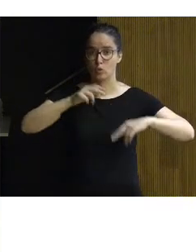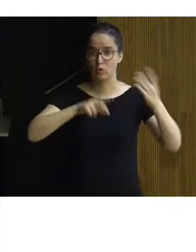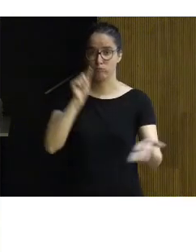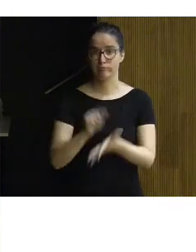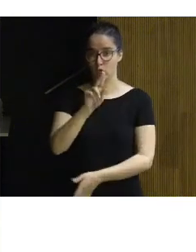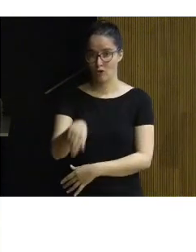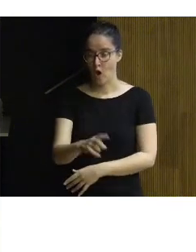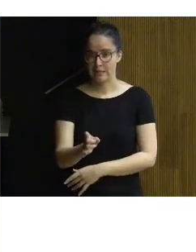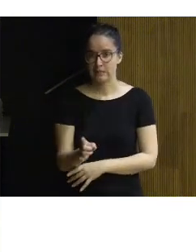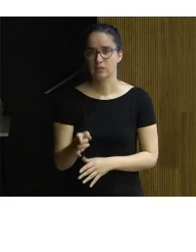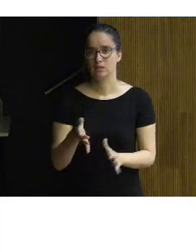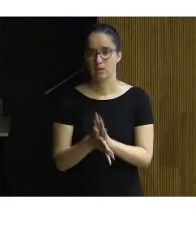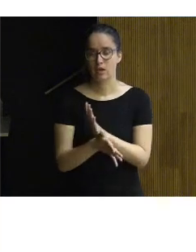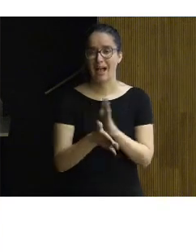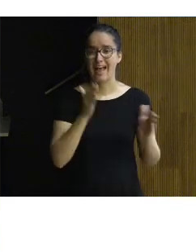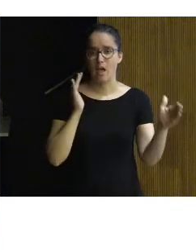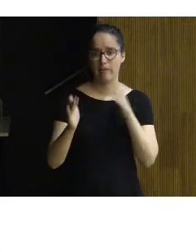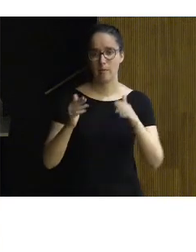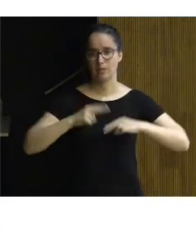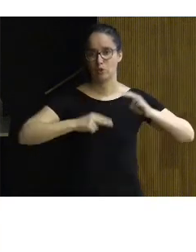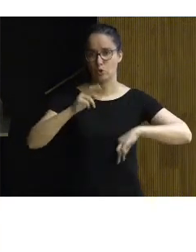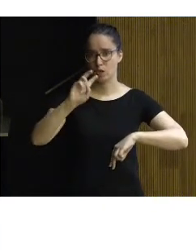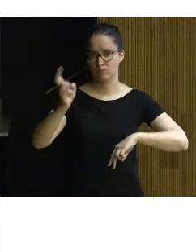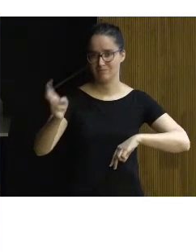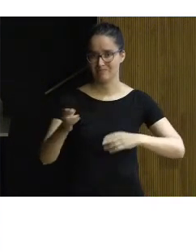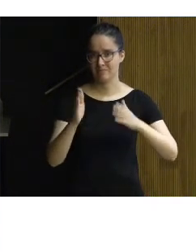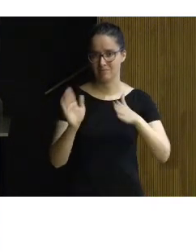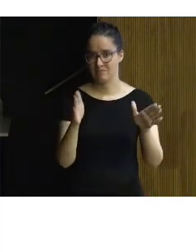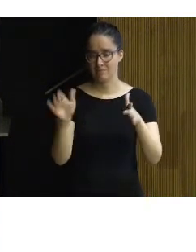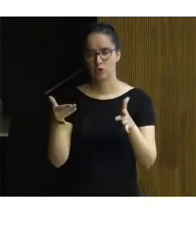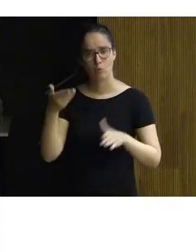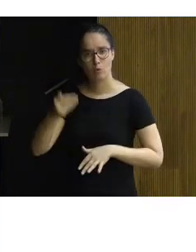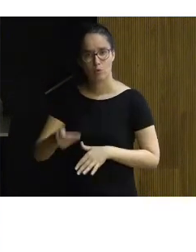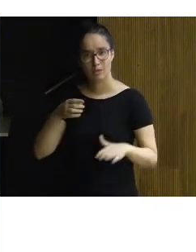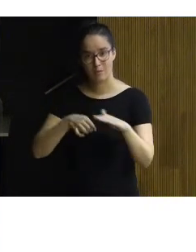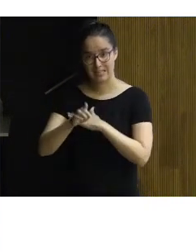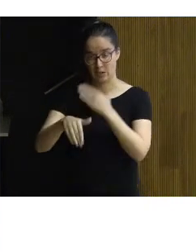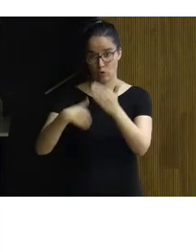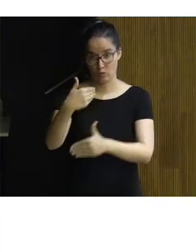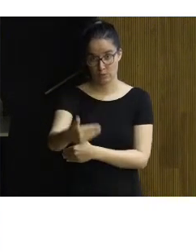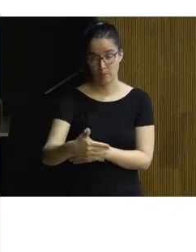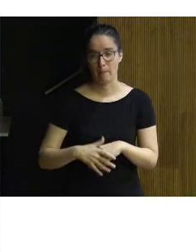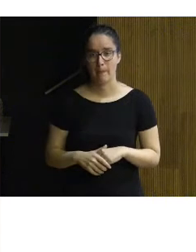de una vez por lo tanto había diferentes etapas y eso fue algo fundamental para el desarrollo posterior ¿no?